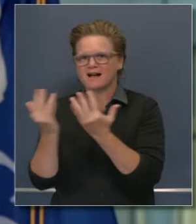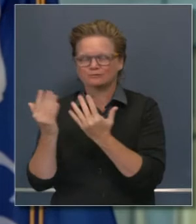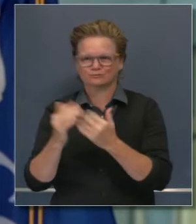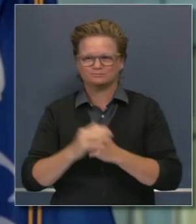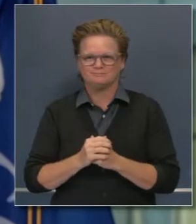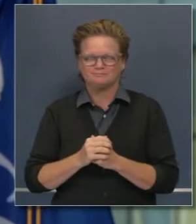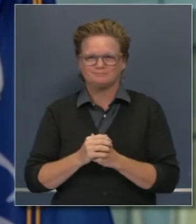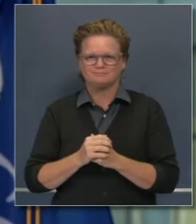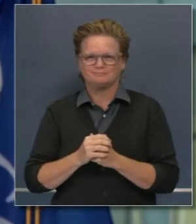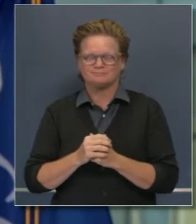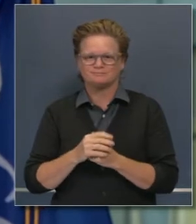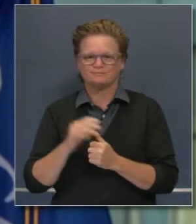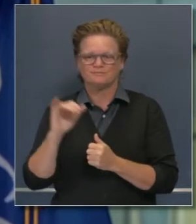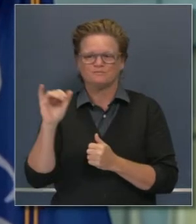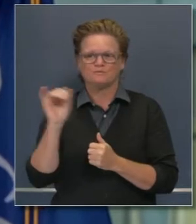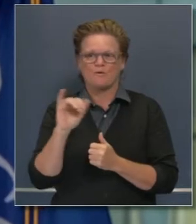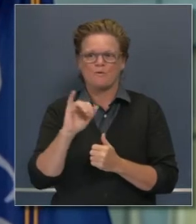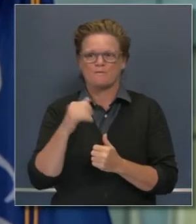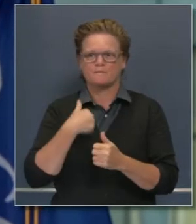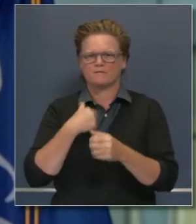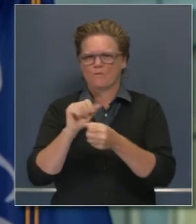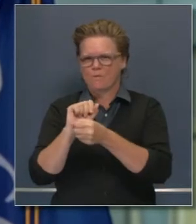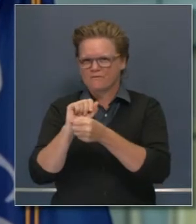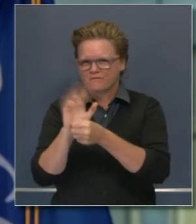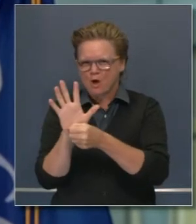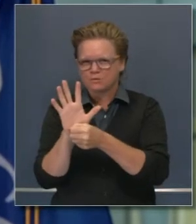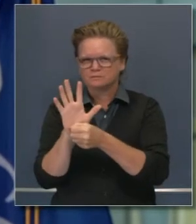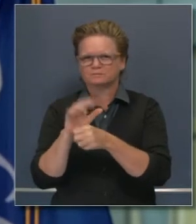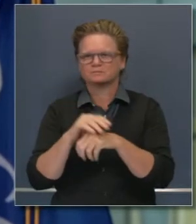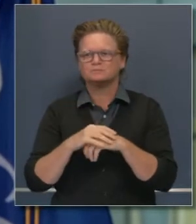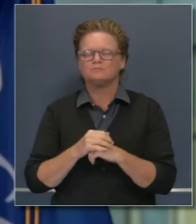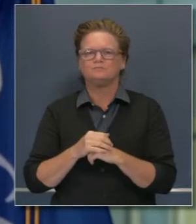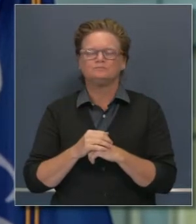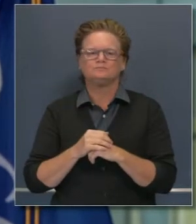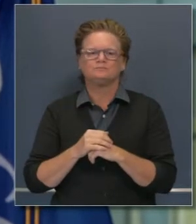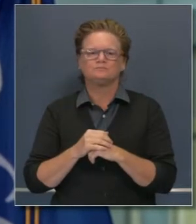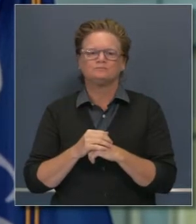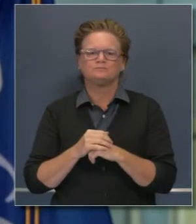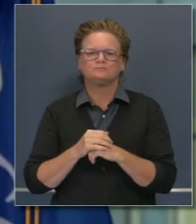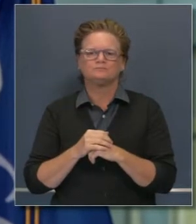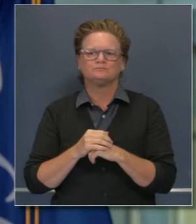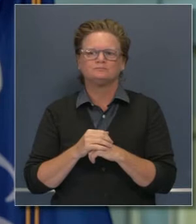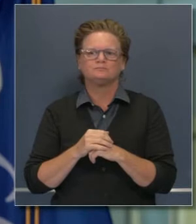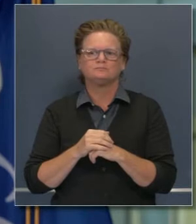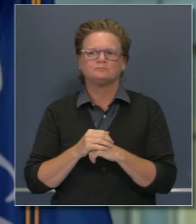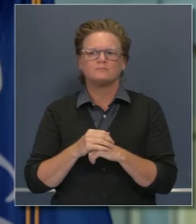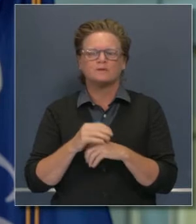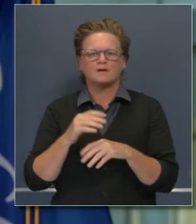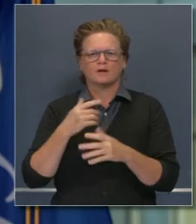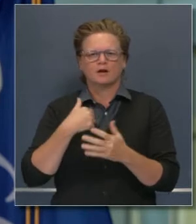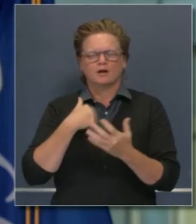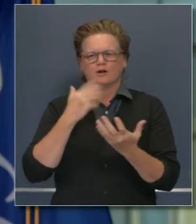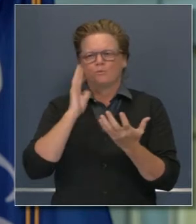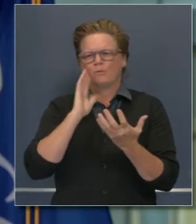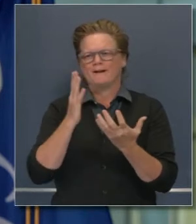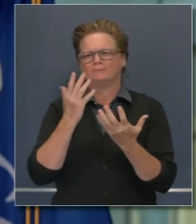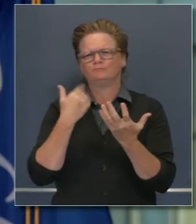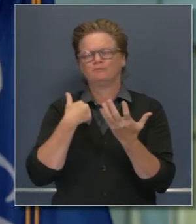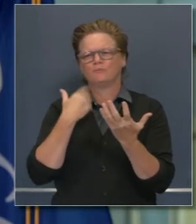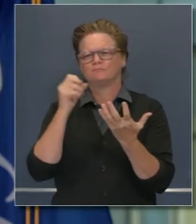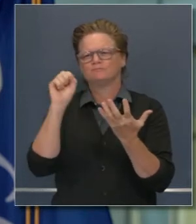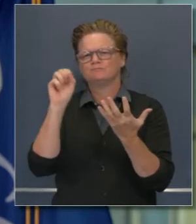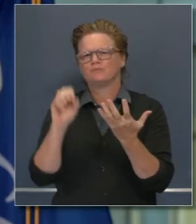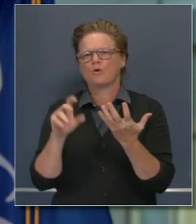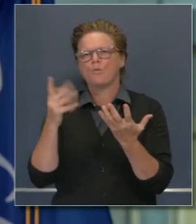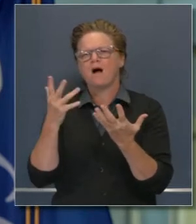naturales en el estado de California, el número de casos de COVID-19 y explicarles algunas cosas